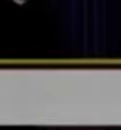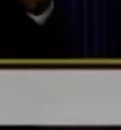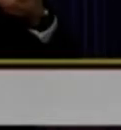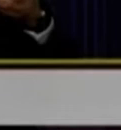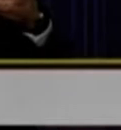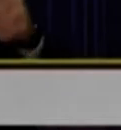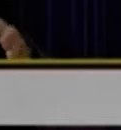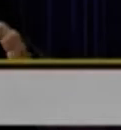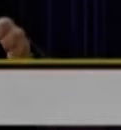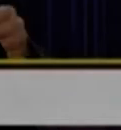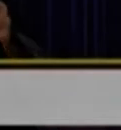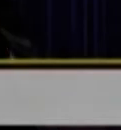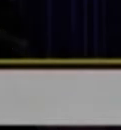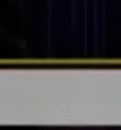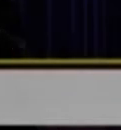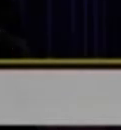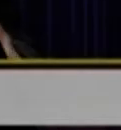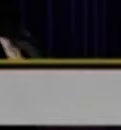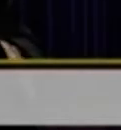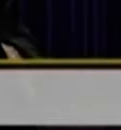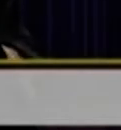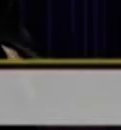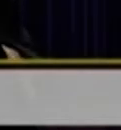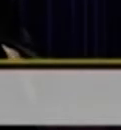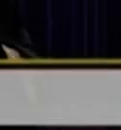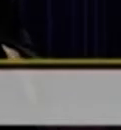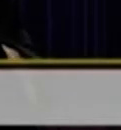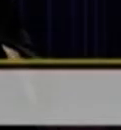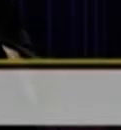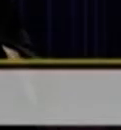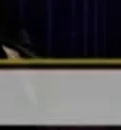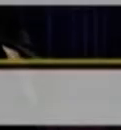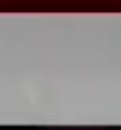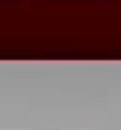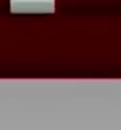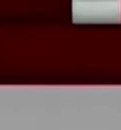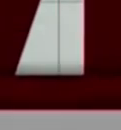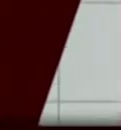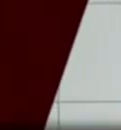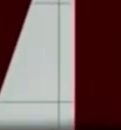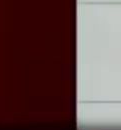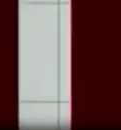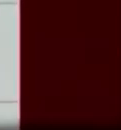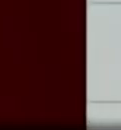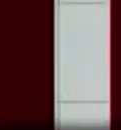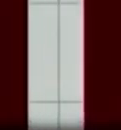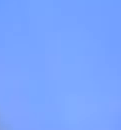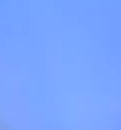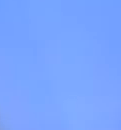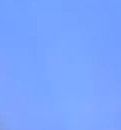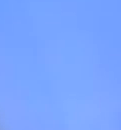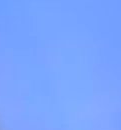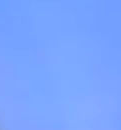culminar este proceso y comenzar a construir una paz estable y duradera.